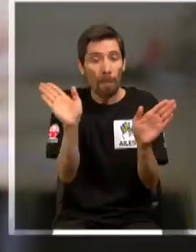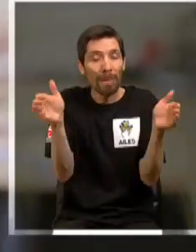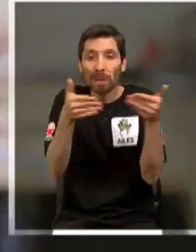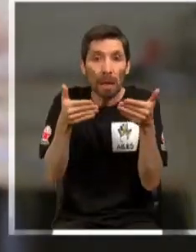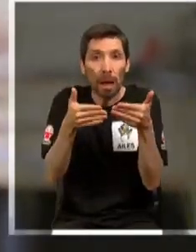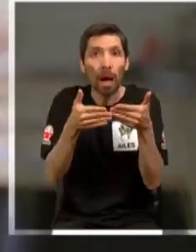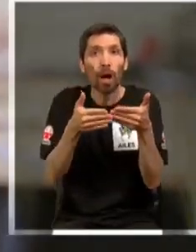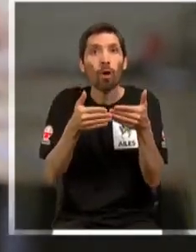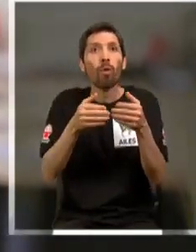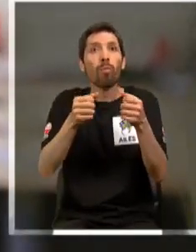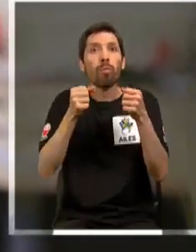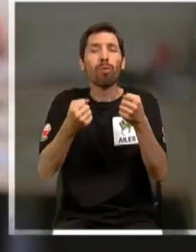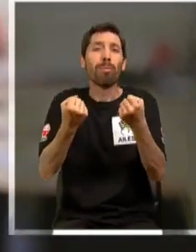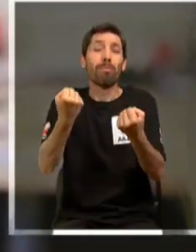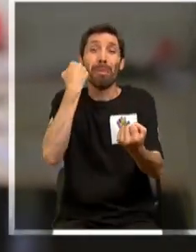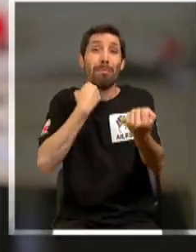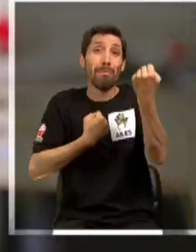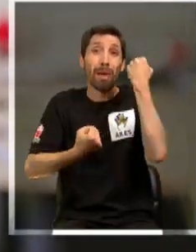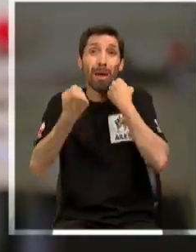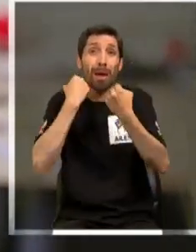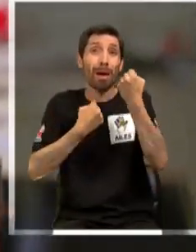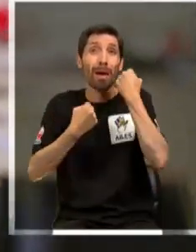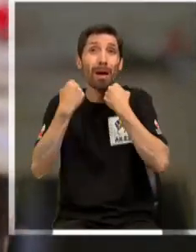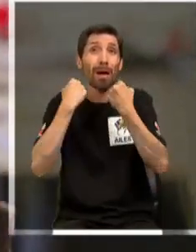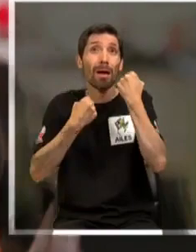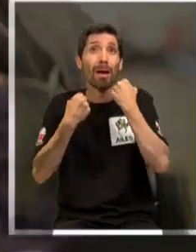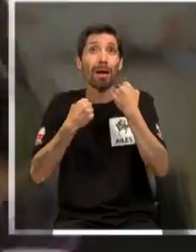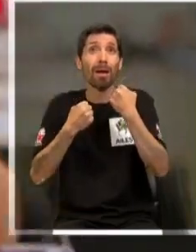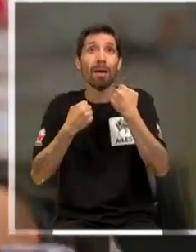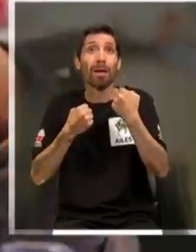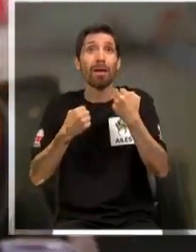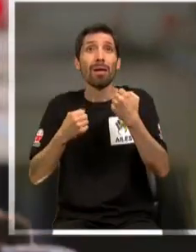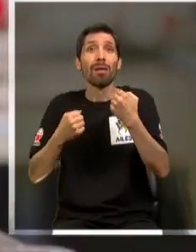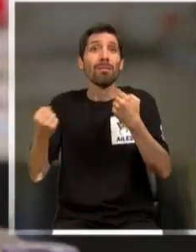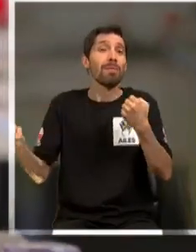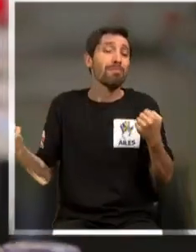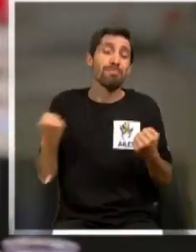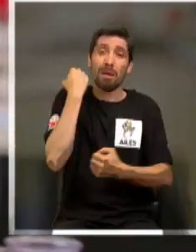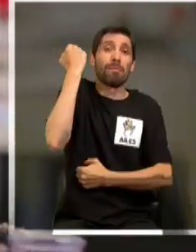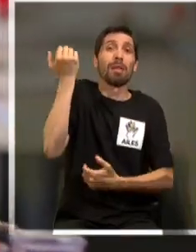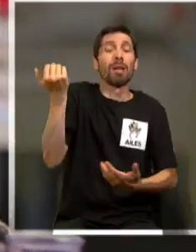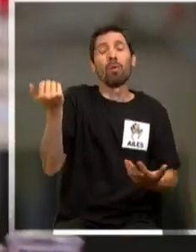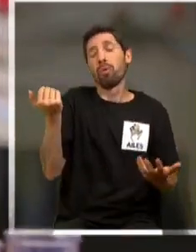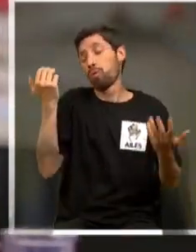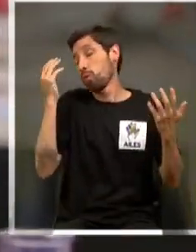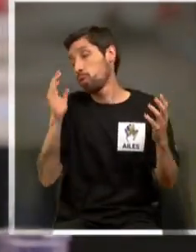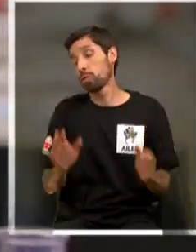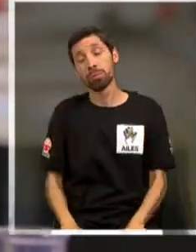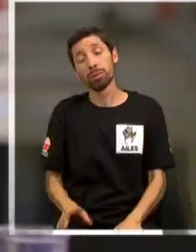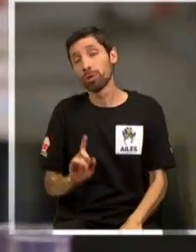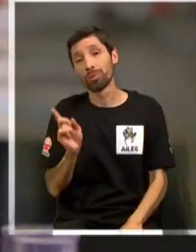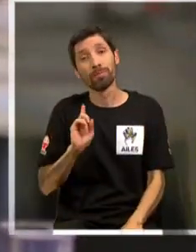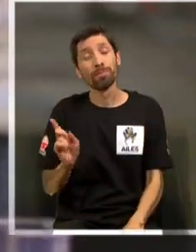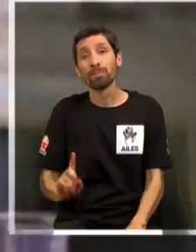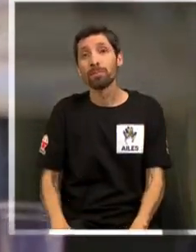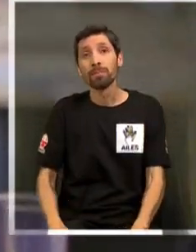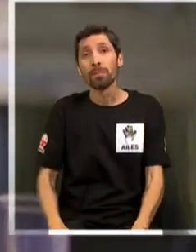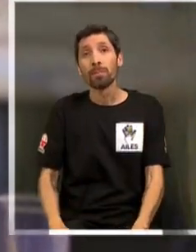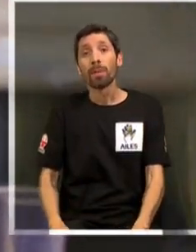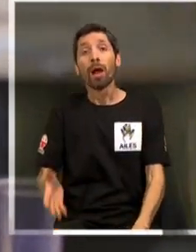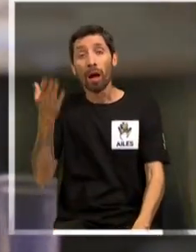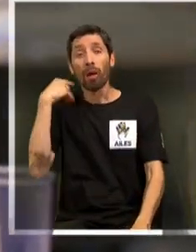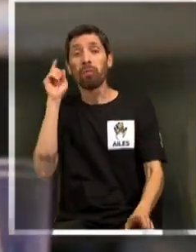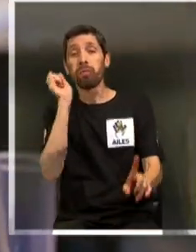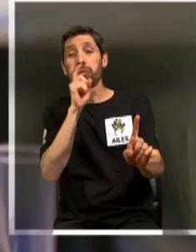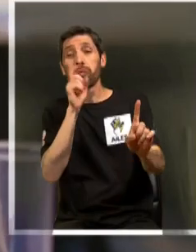y pum, me pegaron, me pegaron, me sacaron esto y pum, me dieron y oh, no. Le hacían